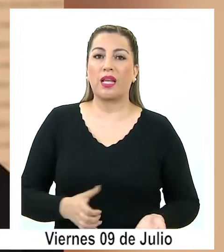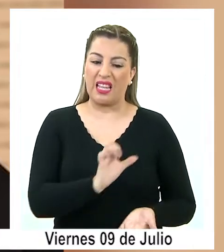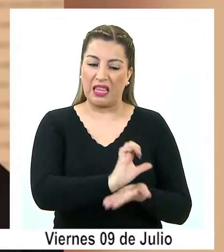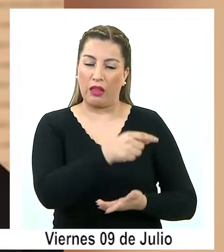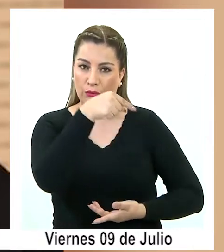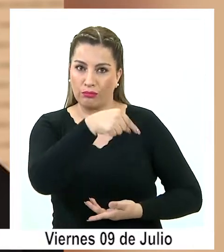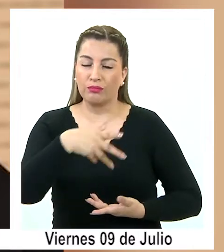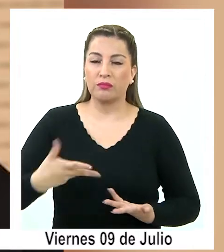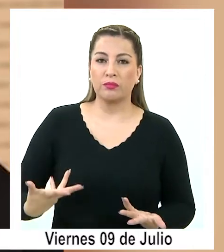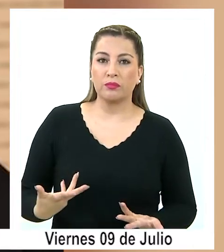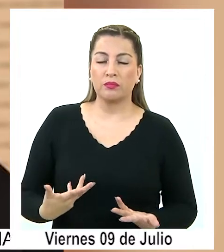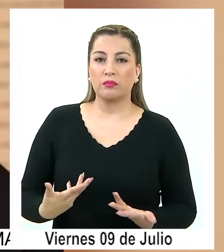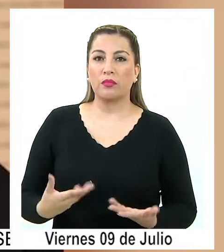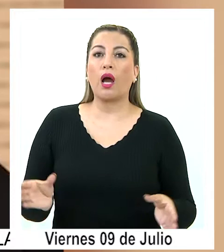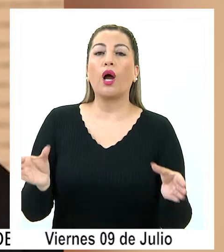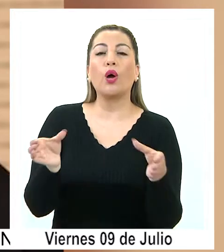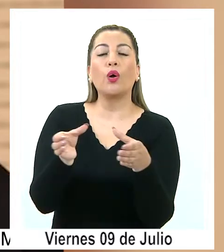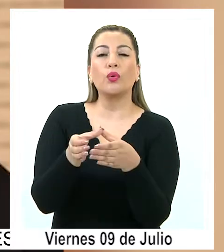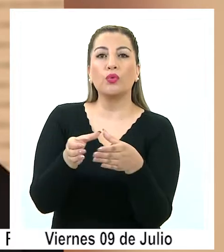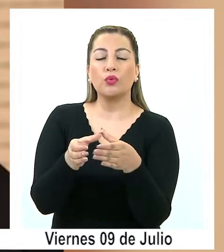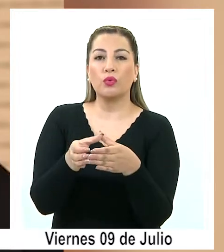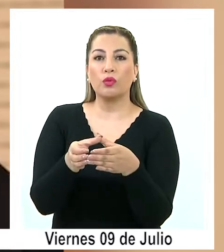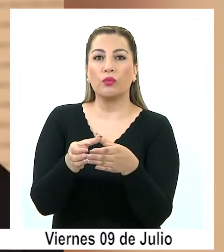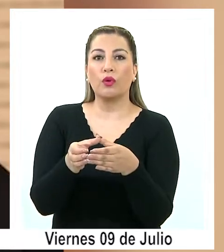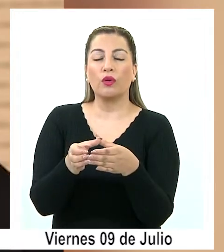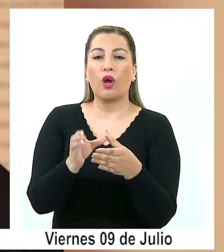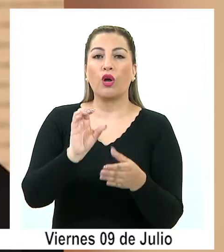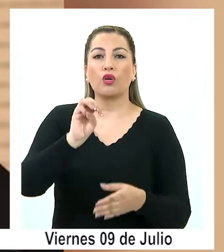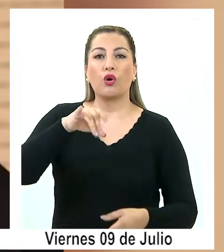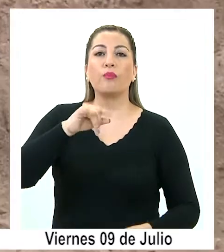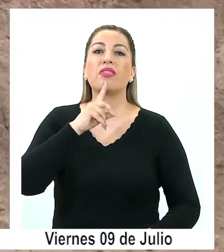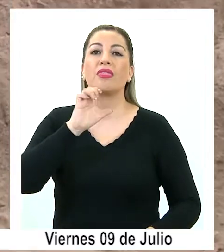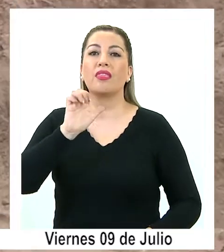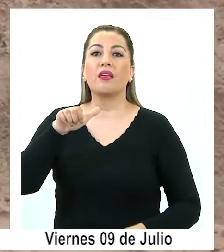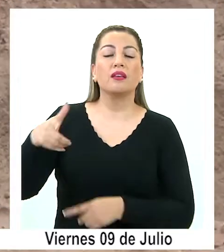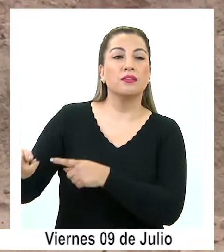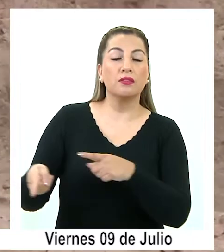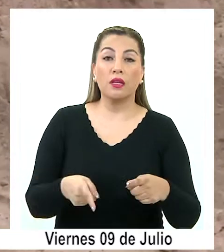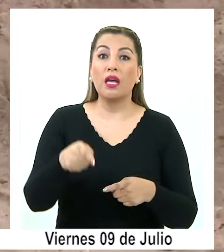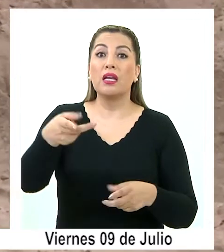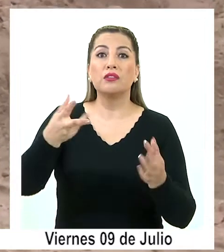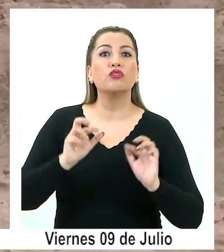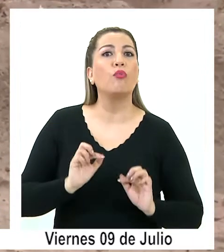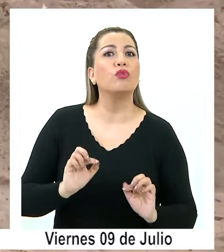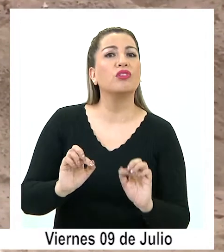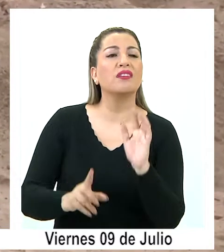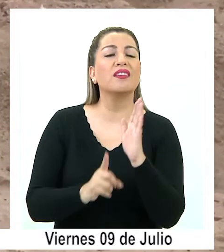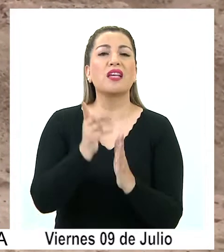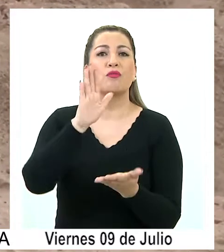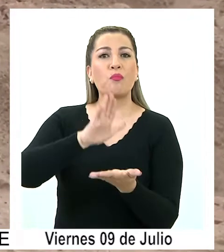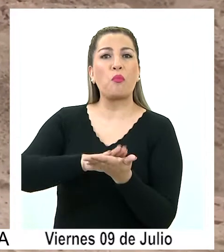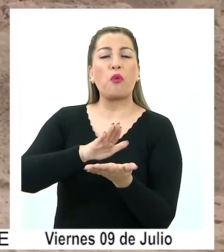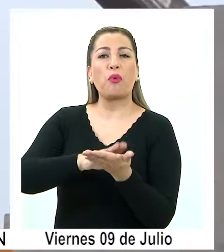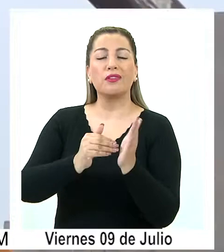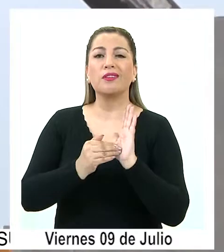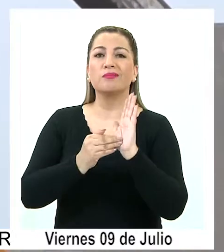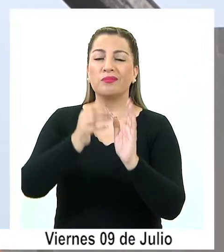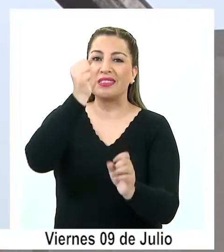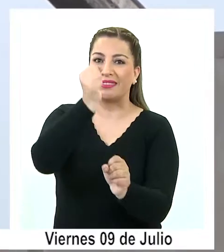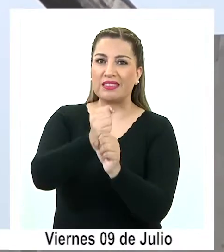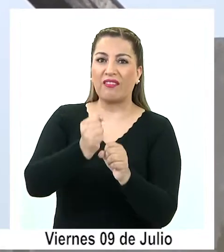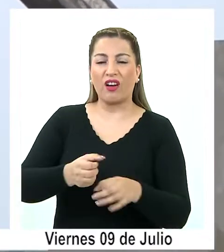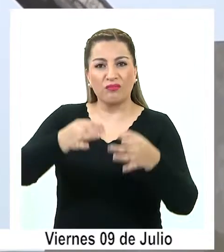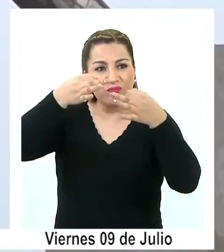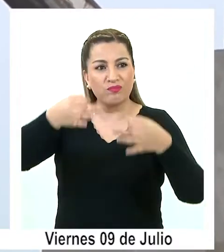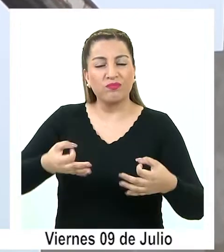Estado, a agrupaciones de comités de vivienda. La instancia permitió desarrollar propuestas y acciones